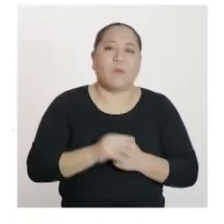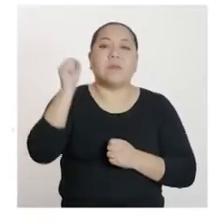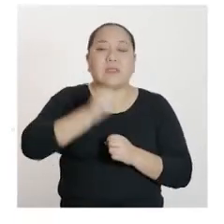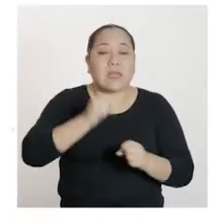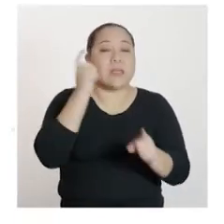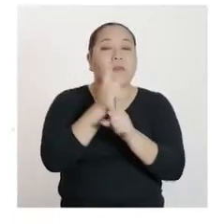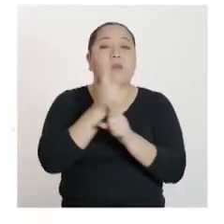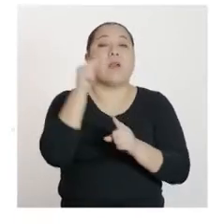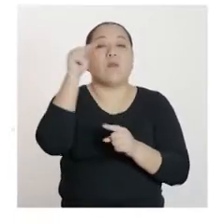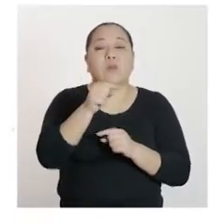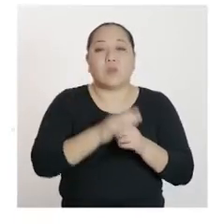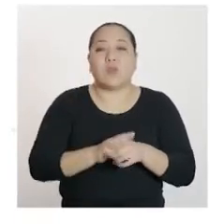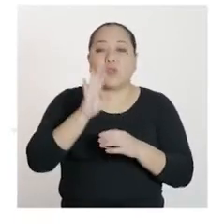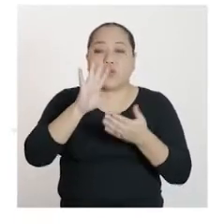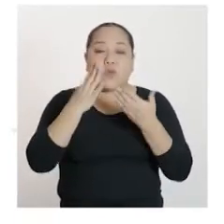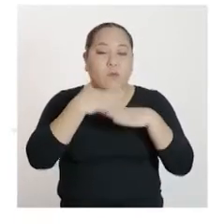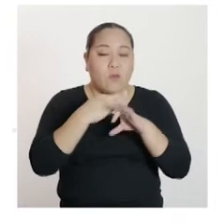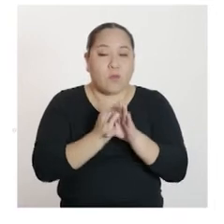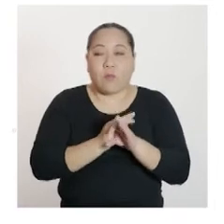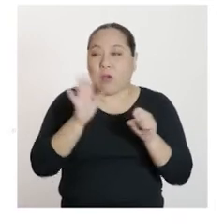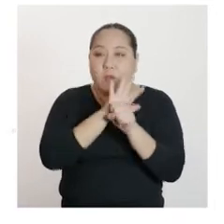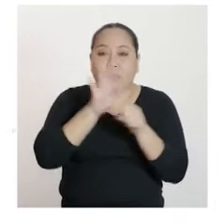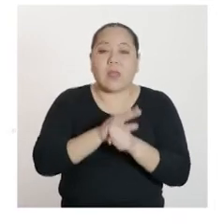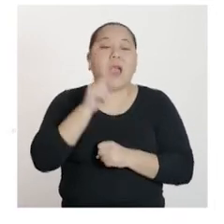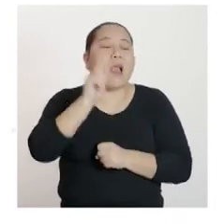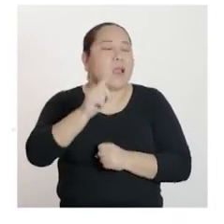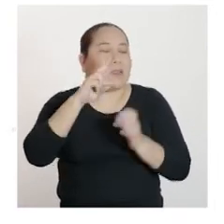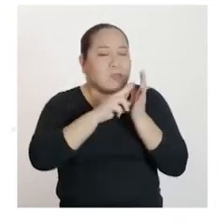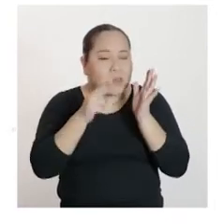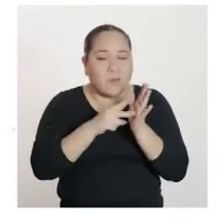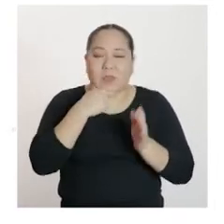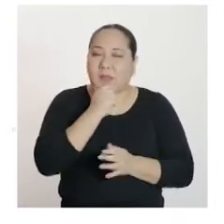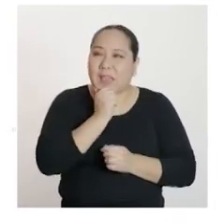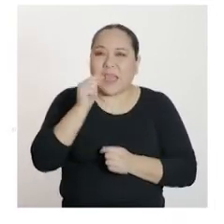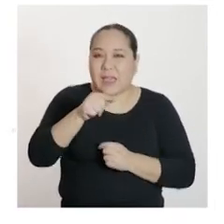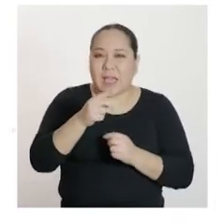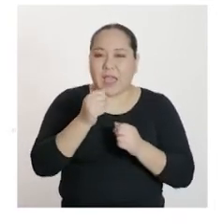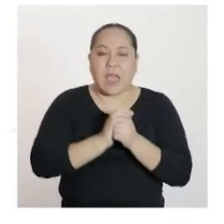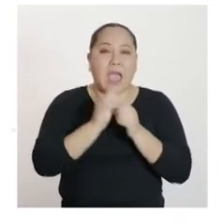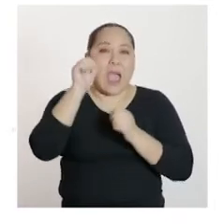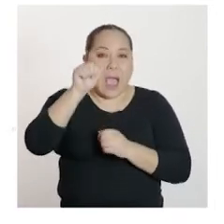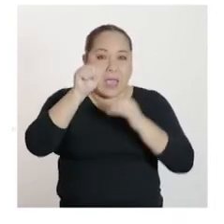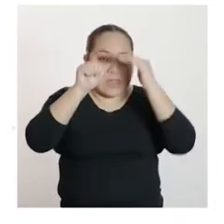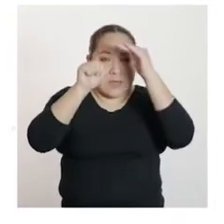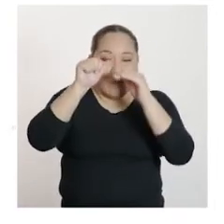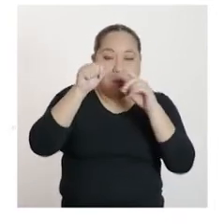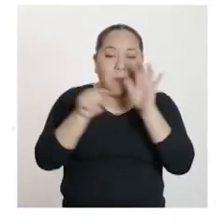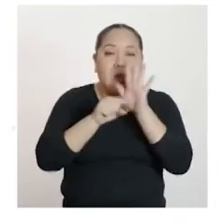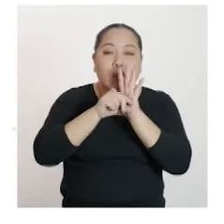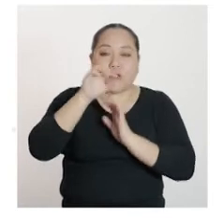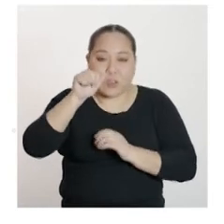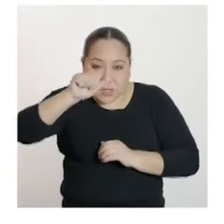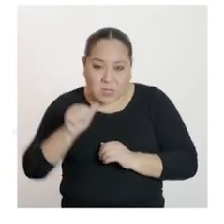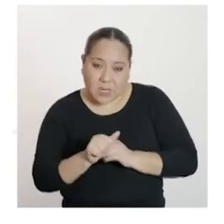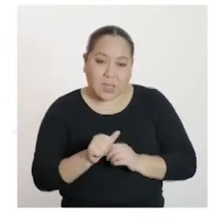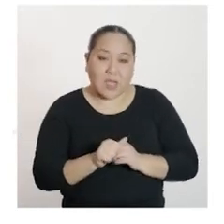función obtenida en su forma general. Eso quiere decir que el valor de A es menos 7 y el valor de B es